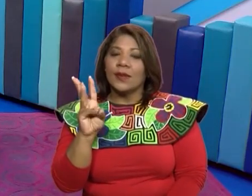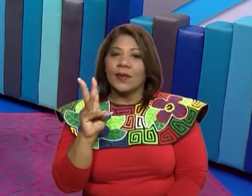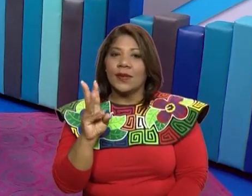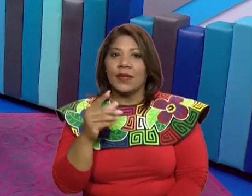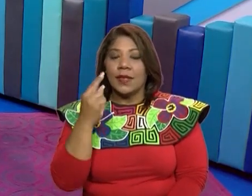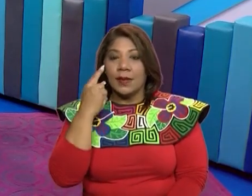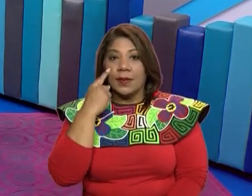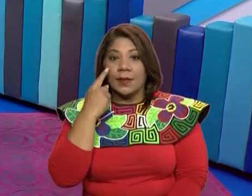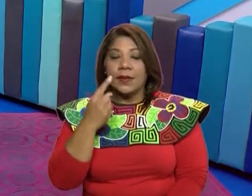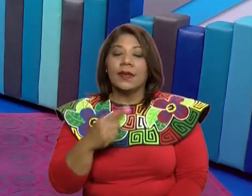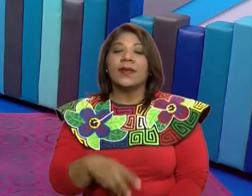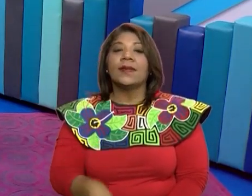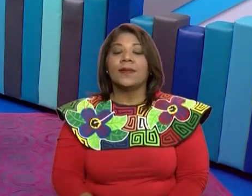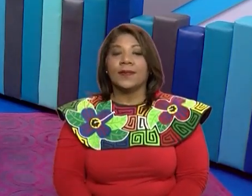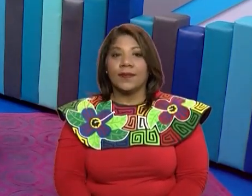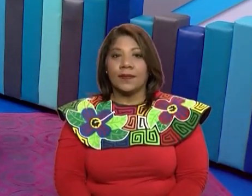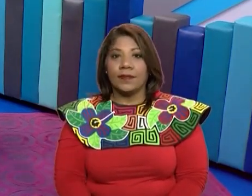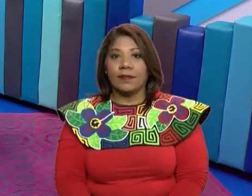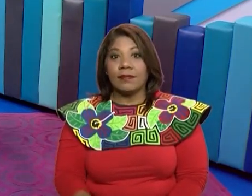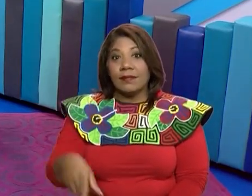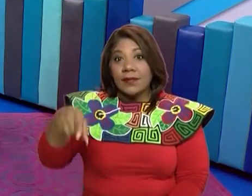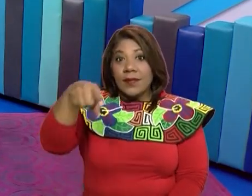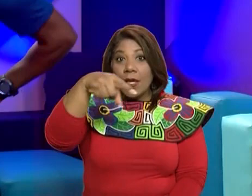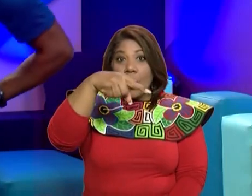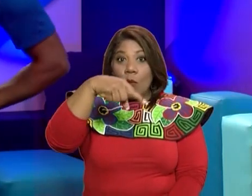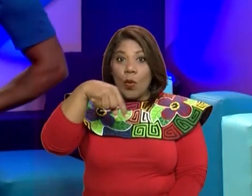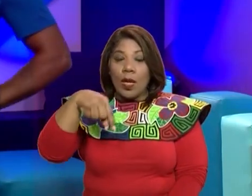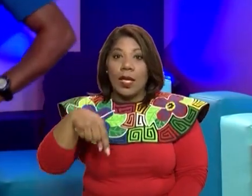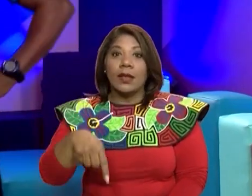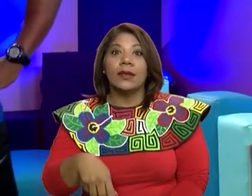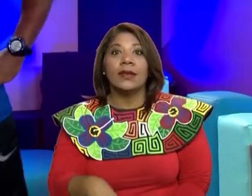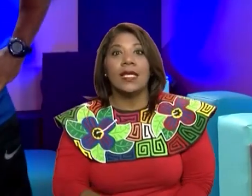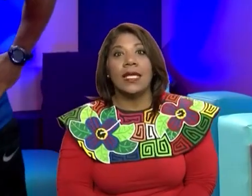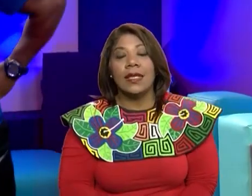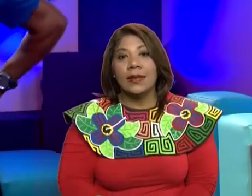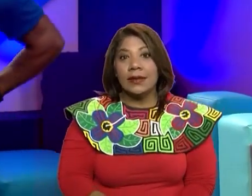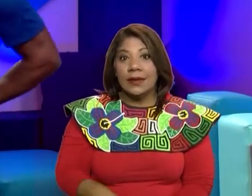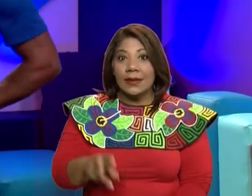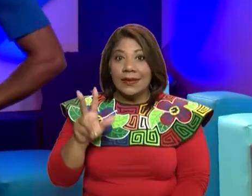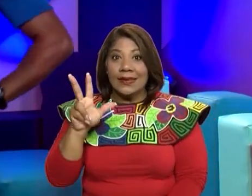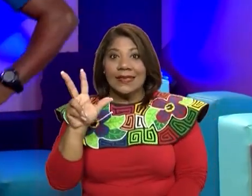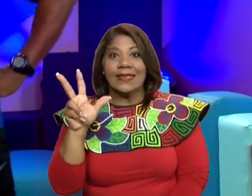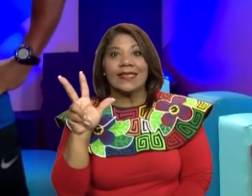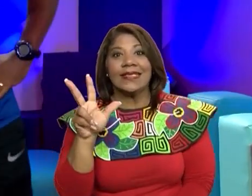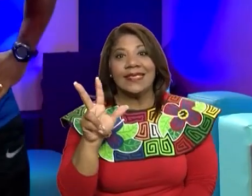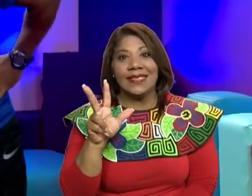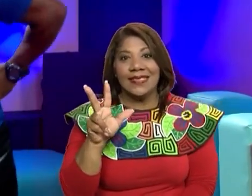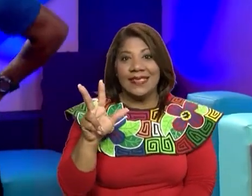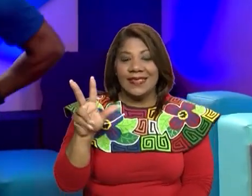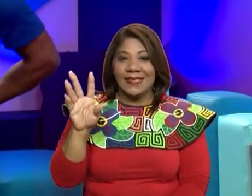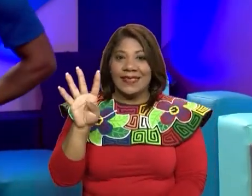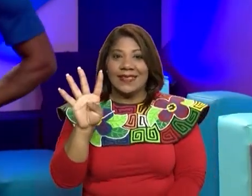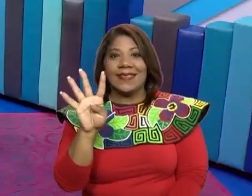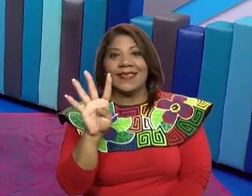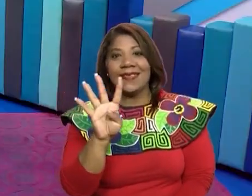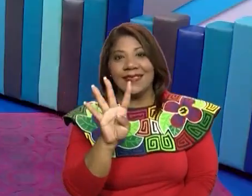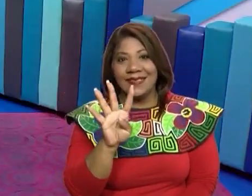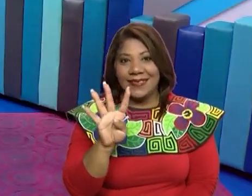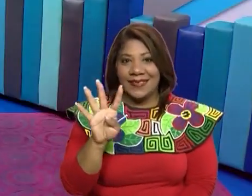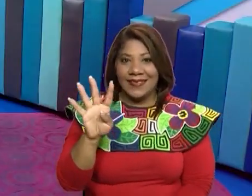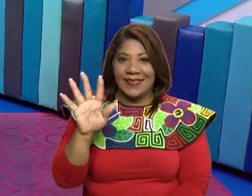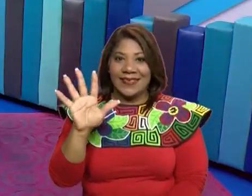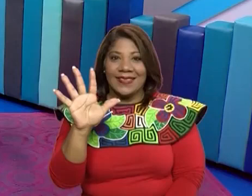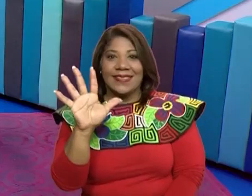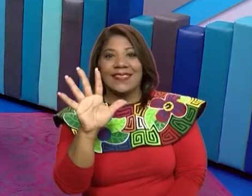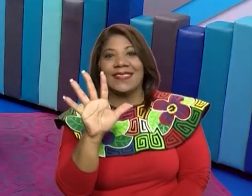la cintura y vamos a hacer un pequeño círculo aquí. 1, 2, 3, 4,